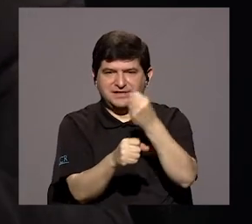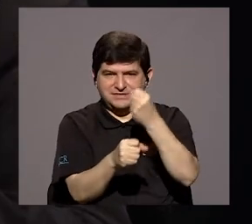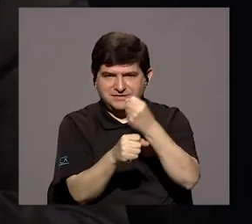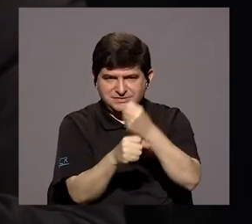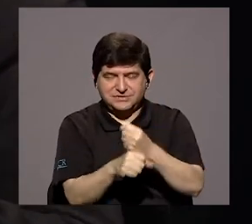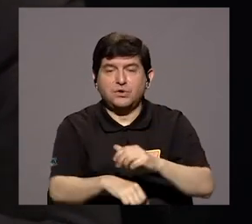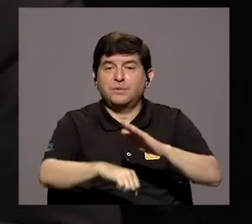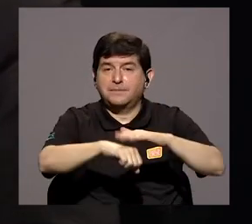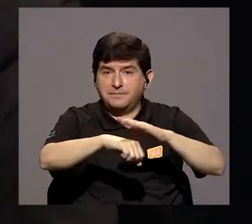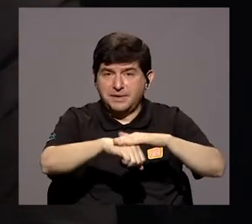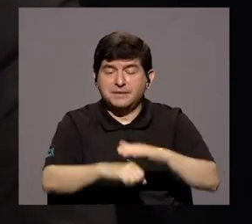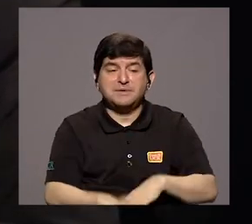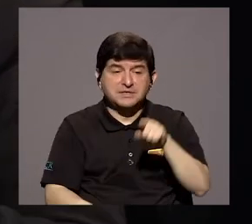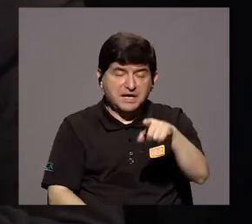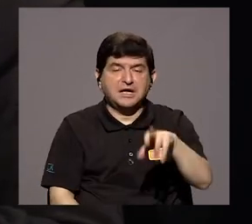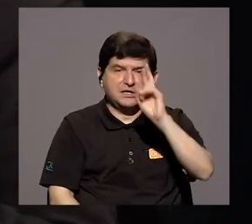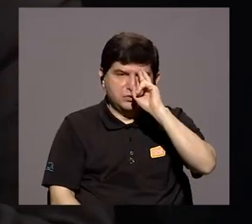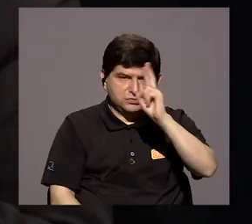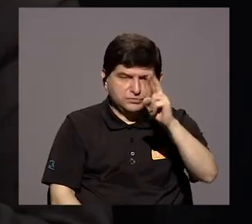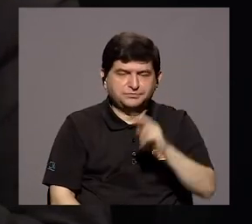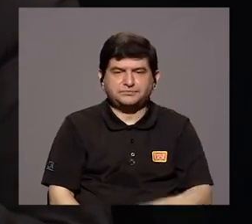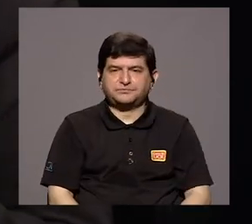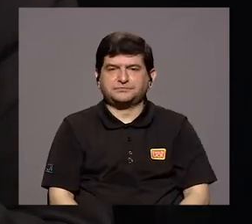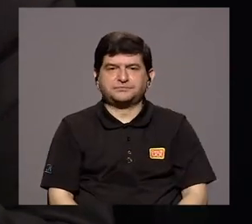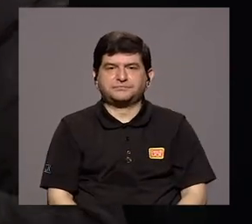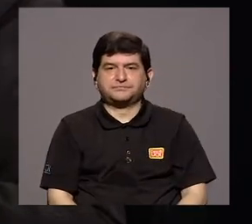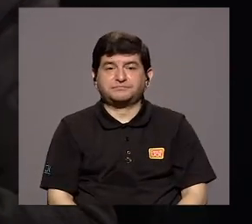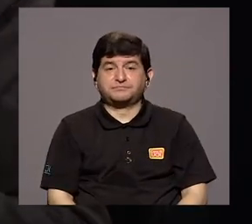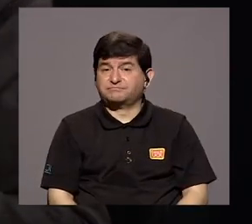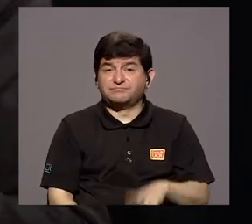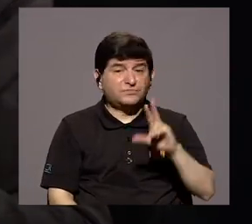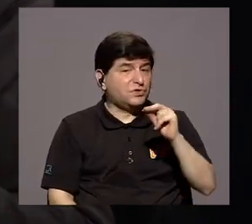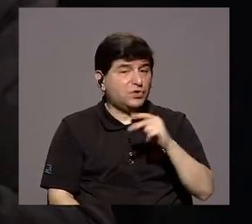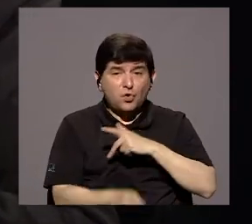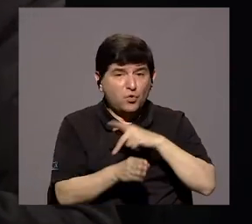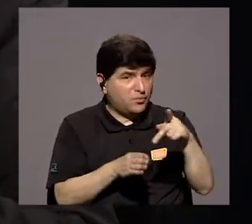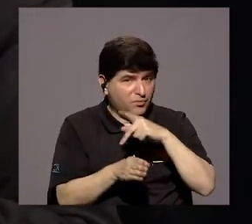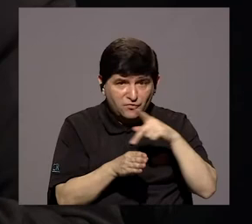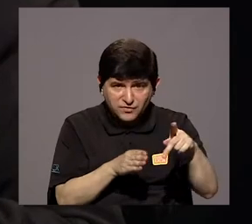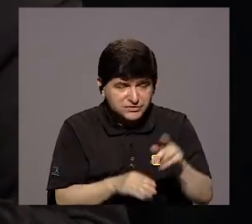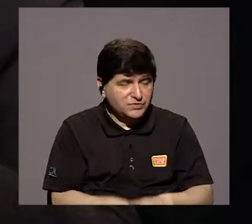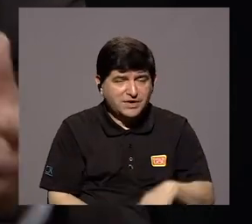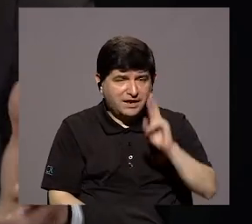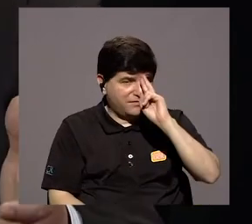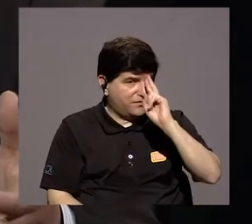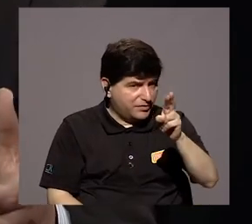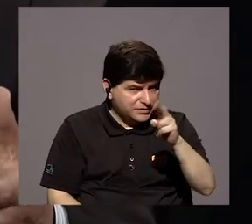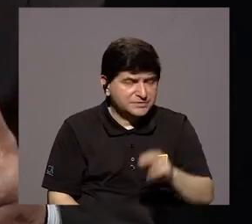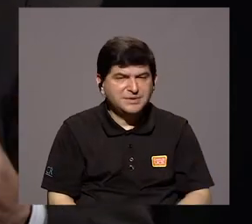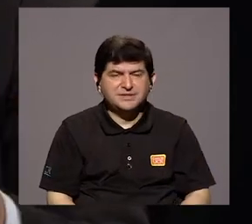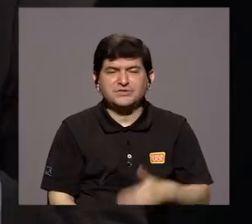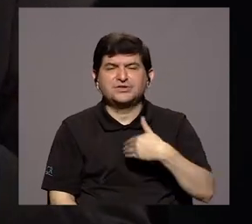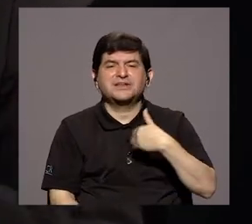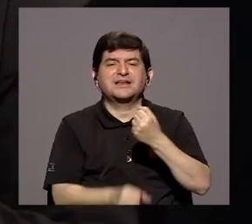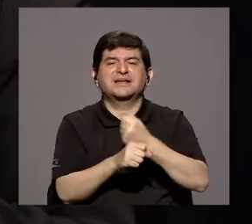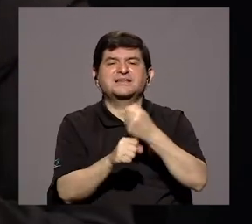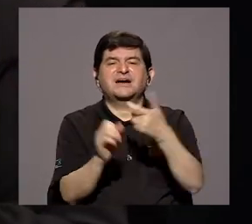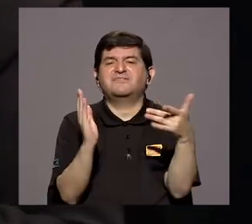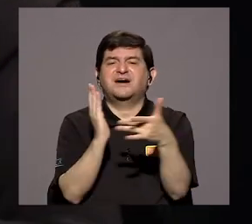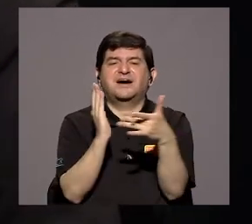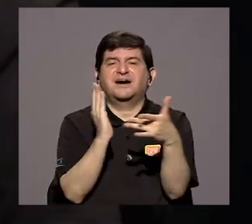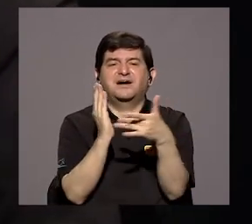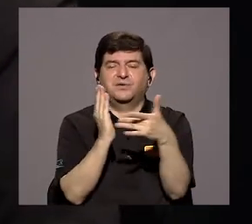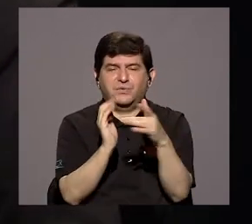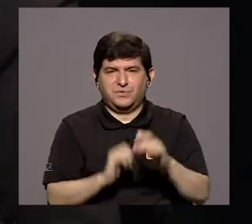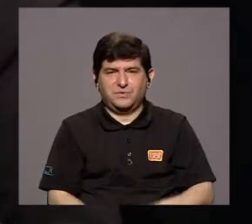que los lleve realmente a ese reconocimiento, ¿verdad? Porque al no ser labores profesionales, reconocidas profesionalmente, pues tienen labores técnicas que sí